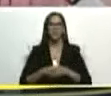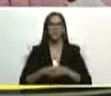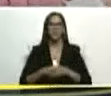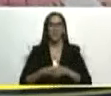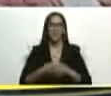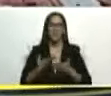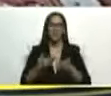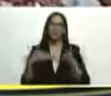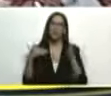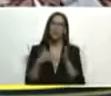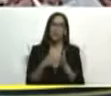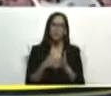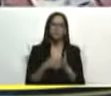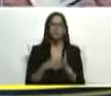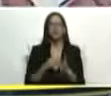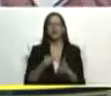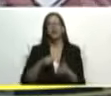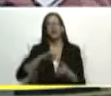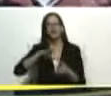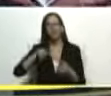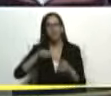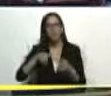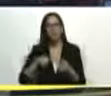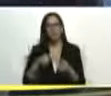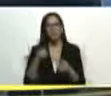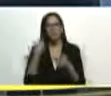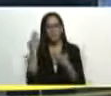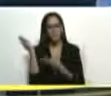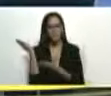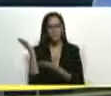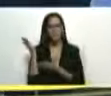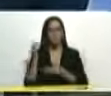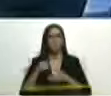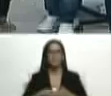contra la burocracia y contra el burocratismo adelante mi presidente